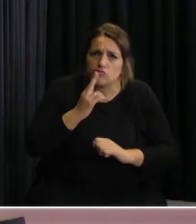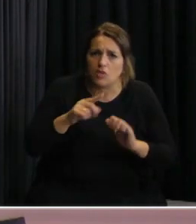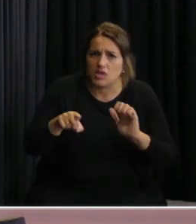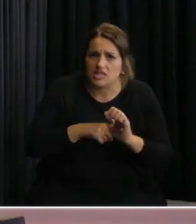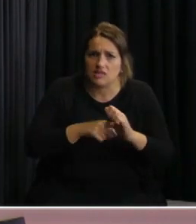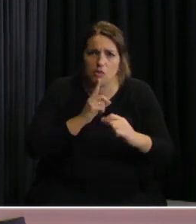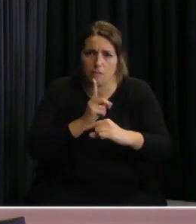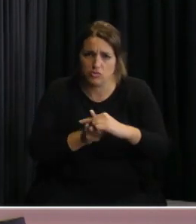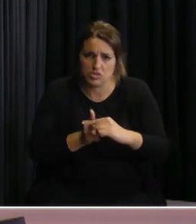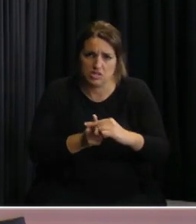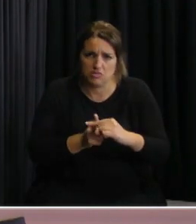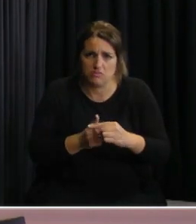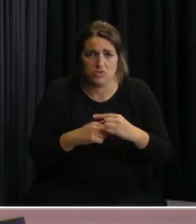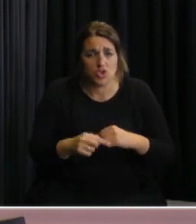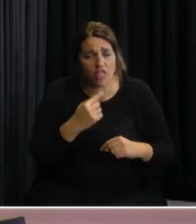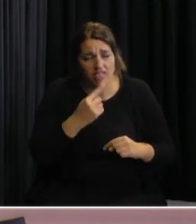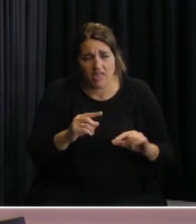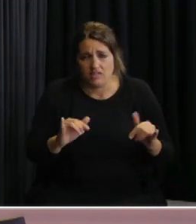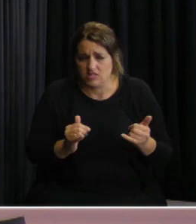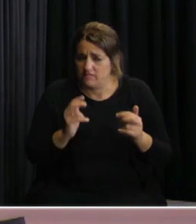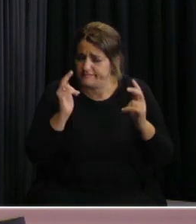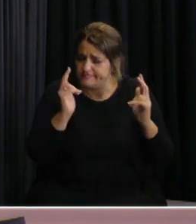positivos es más yo hablé de que